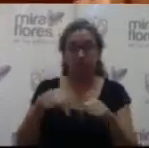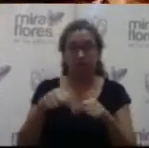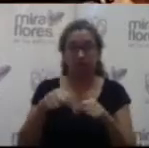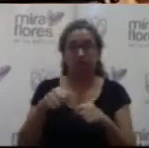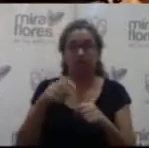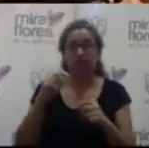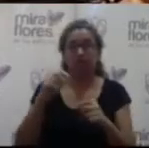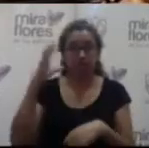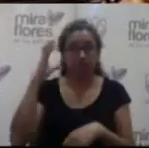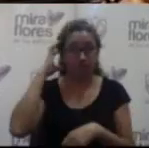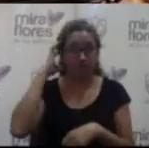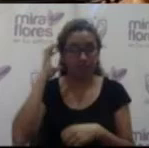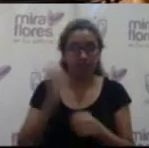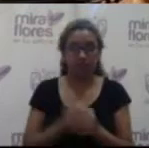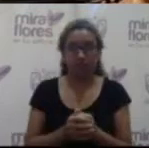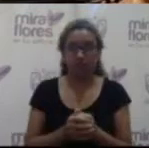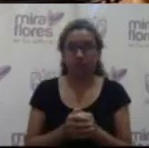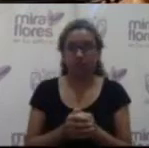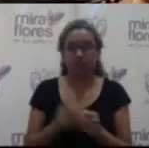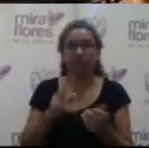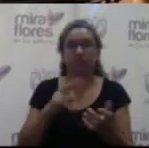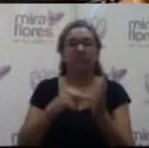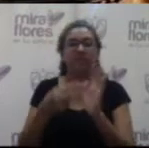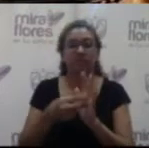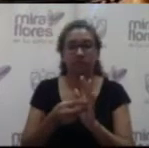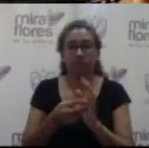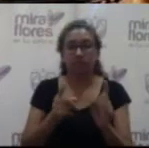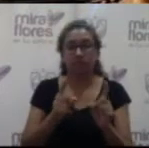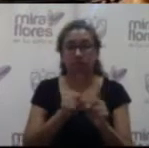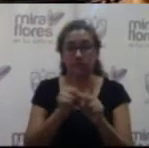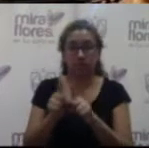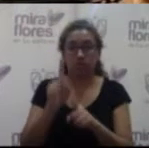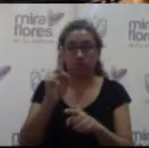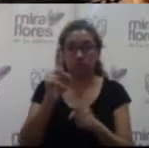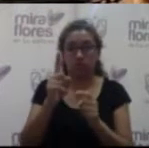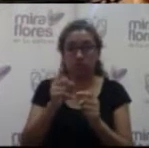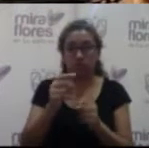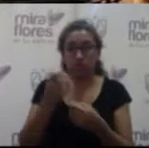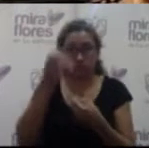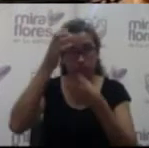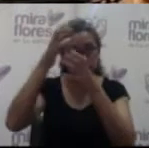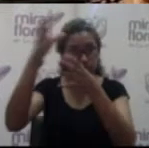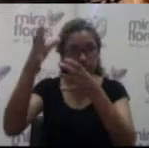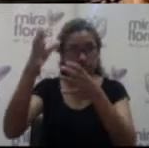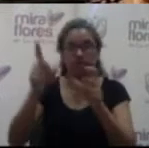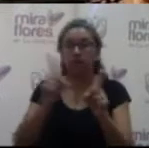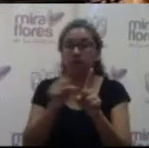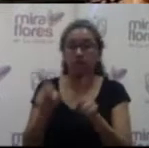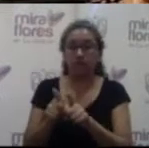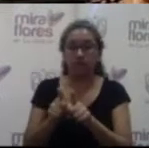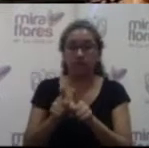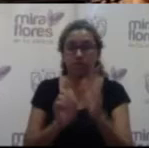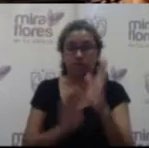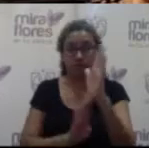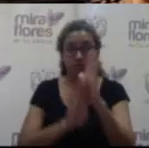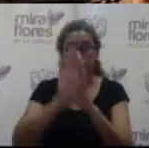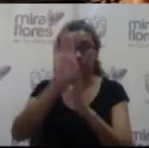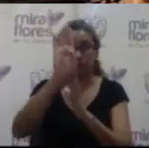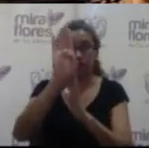Miraflores. Eso prueba que hay una capacidad de crecimiento democrático